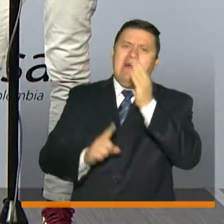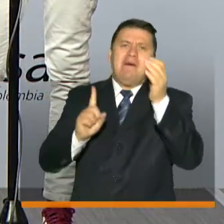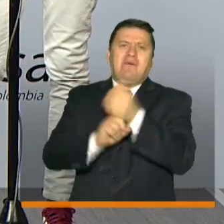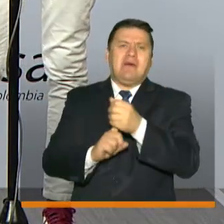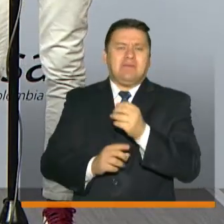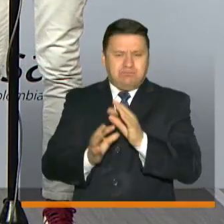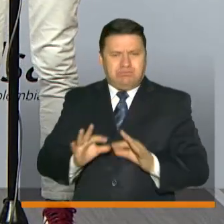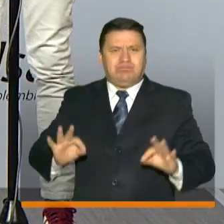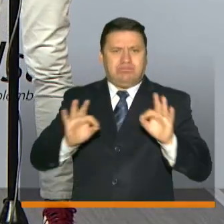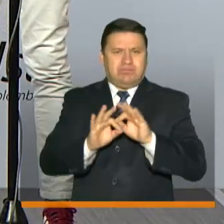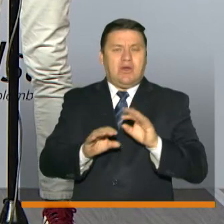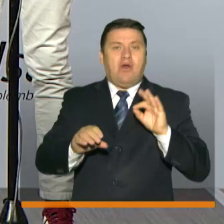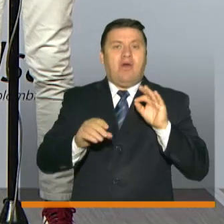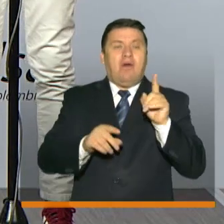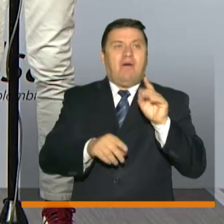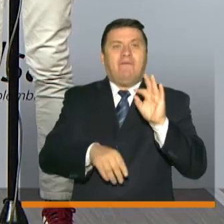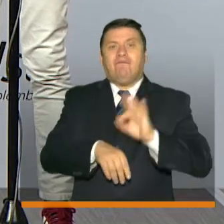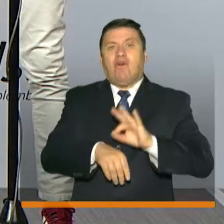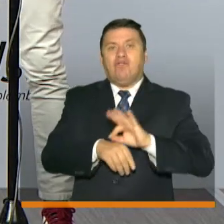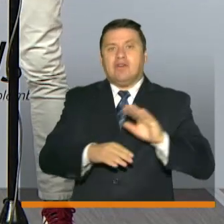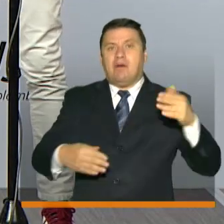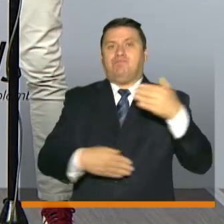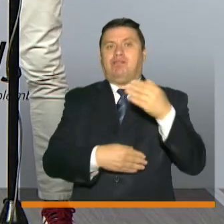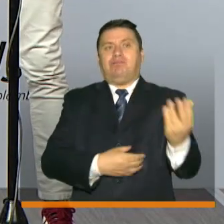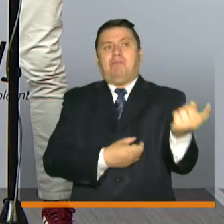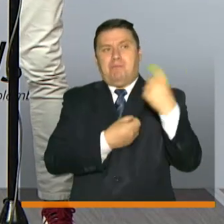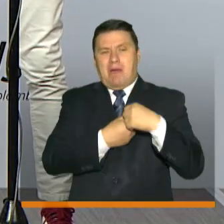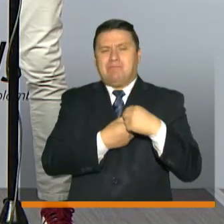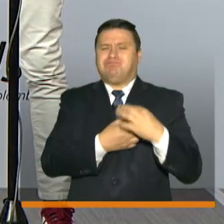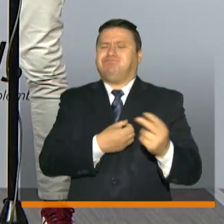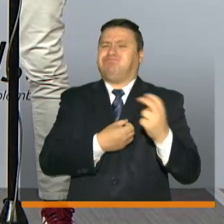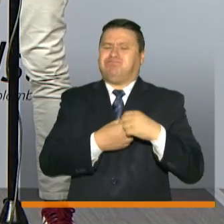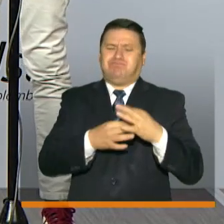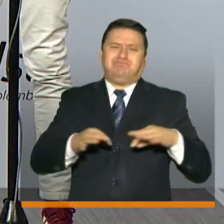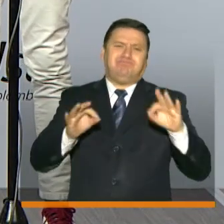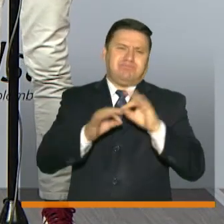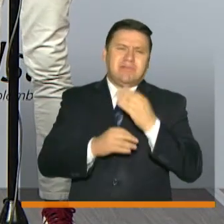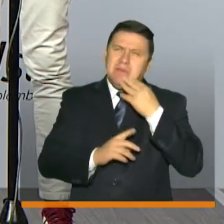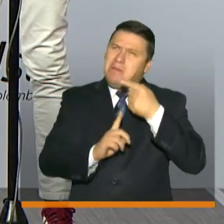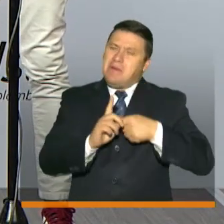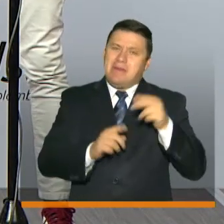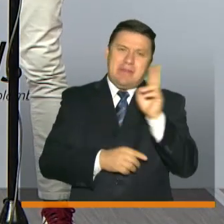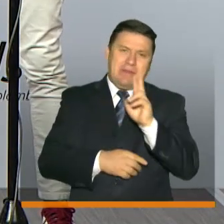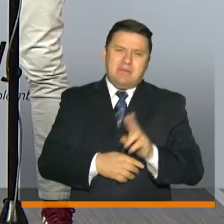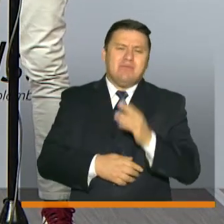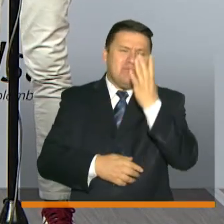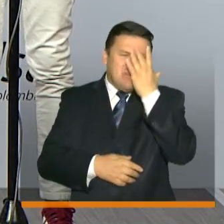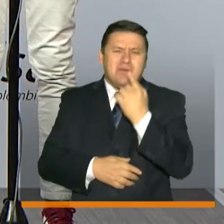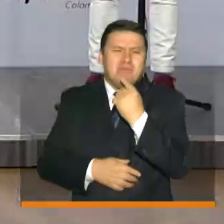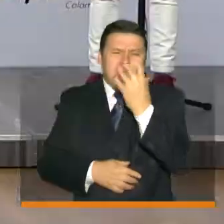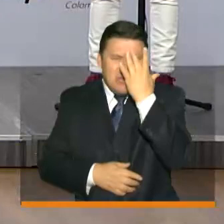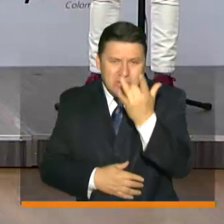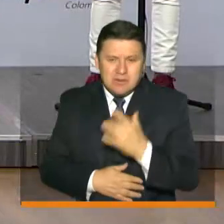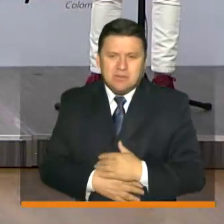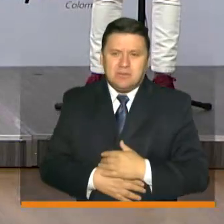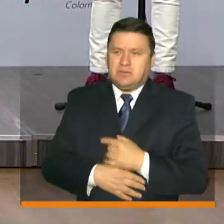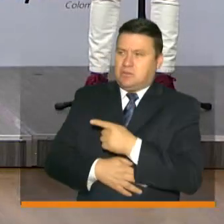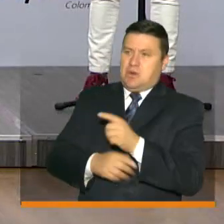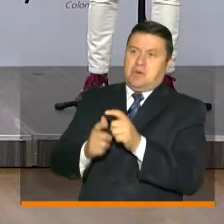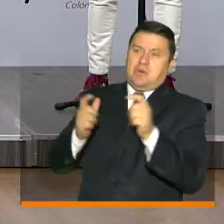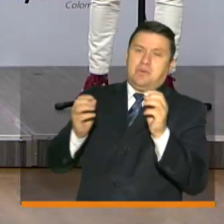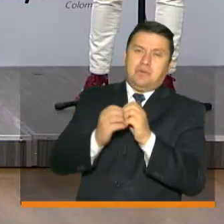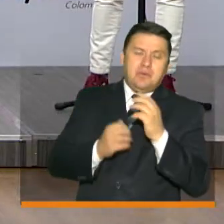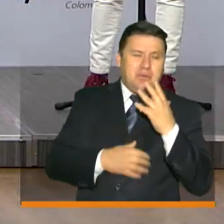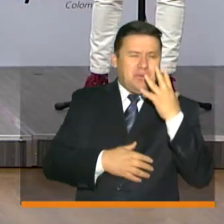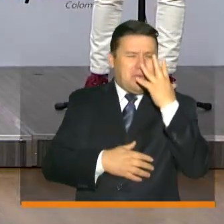importancia que fue que la Fundación llegara a la campaña cuando iniciamos allá por el mes de marzo. Y lo digo por muchas razones. Ustedes son un garante